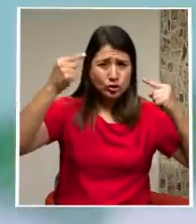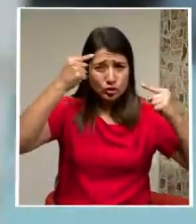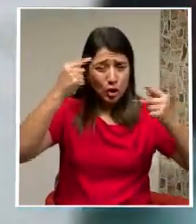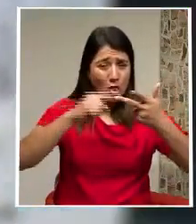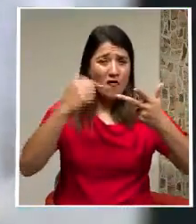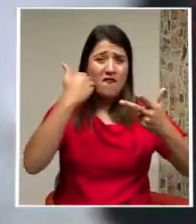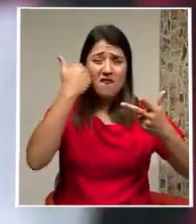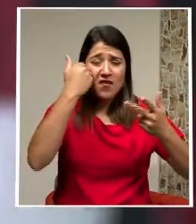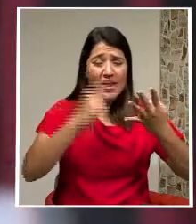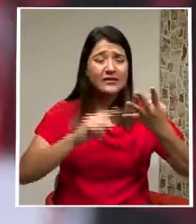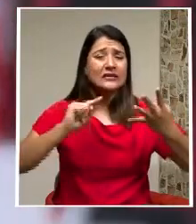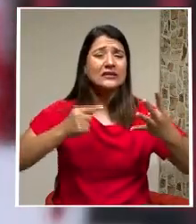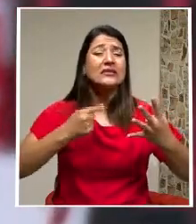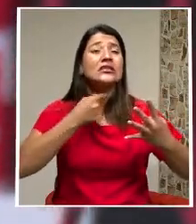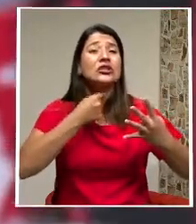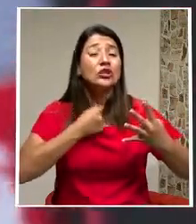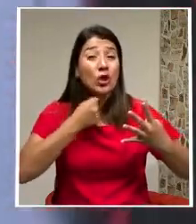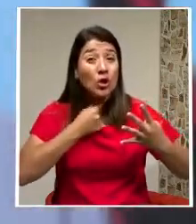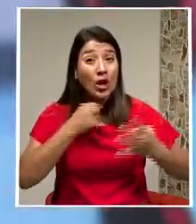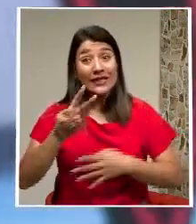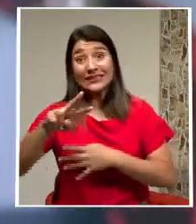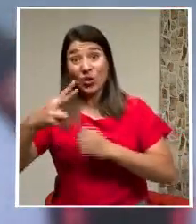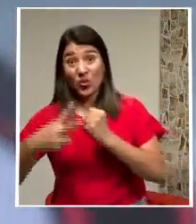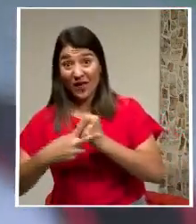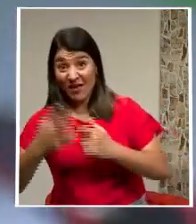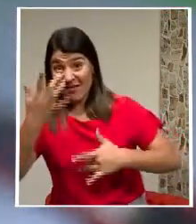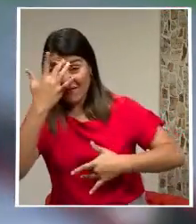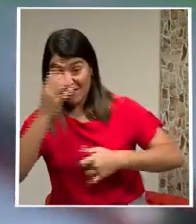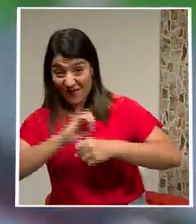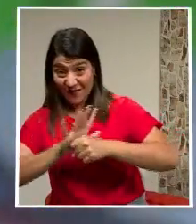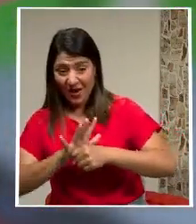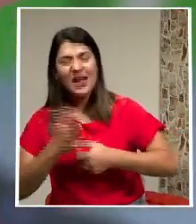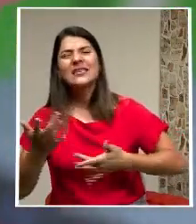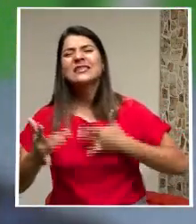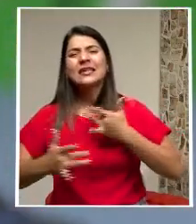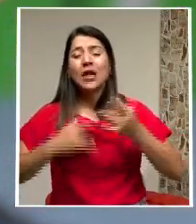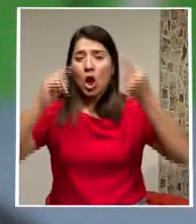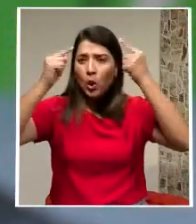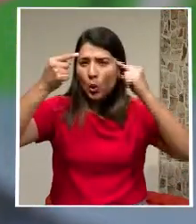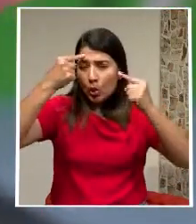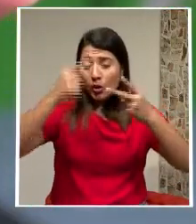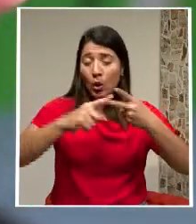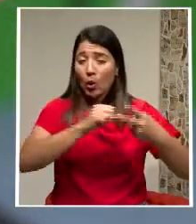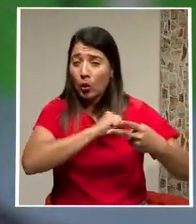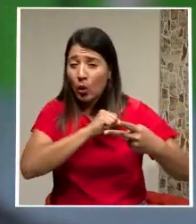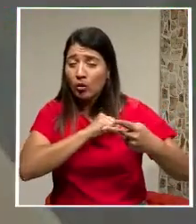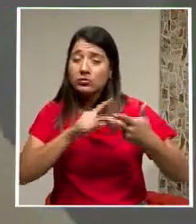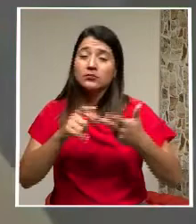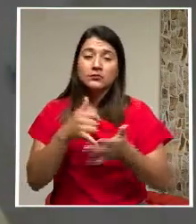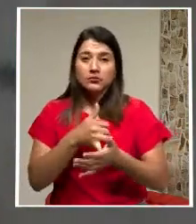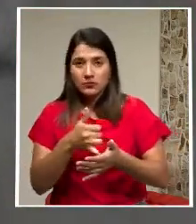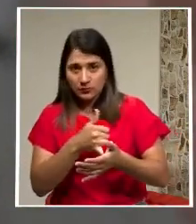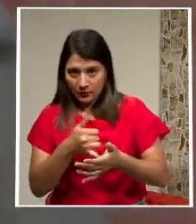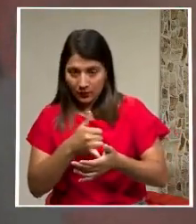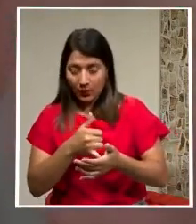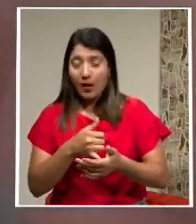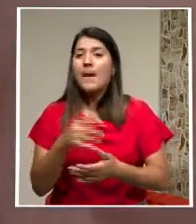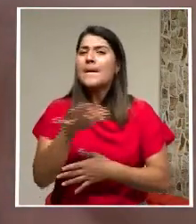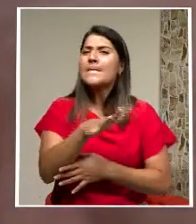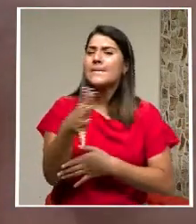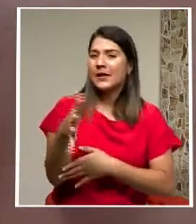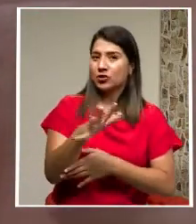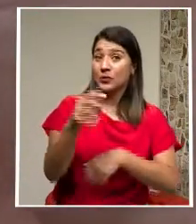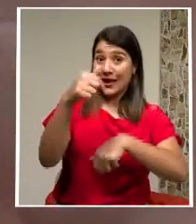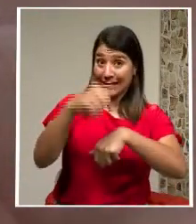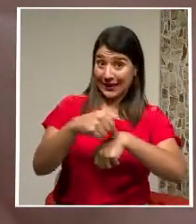fiebre Y dolor de garganta En el segundo episodio Los síntomas fueron dolor de cabeza Tos y debilidad Asimismo el promedio de